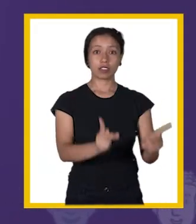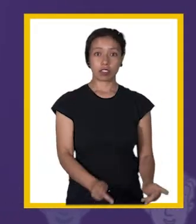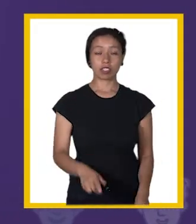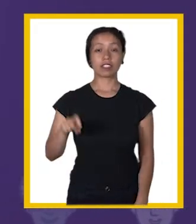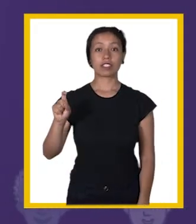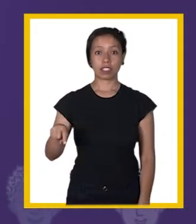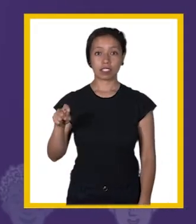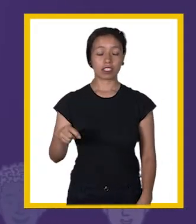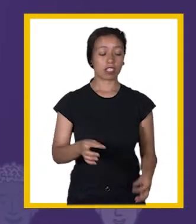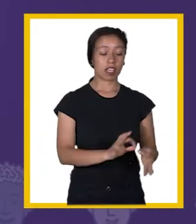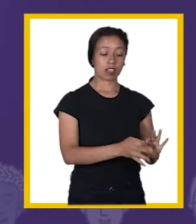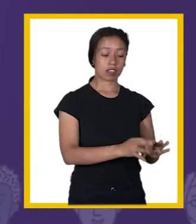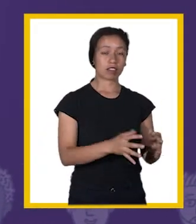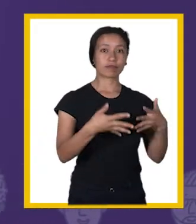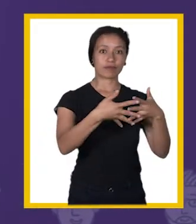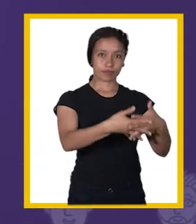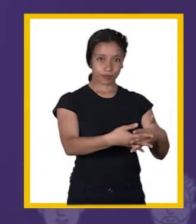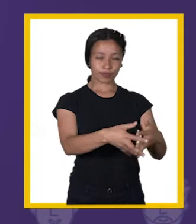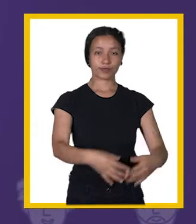requieren ajustes razonables.